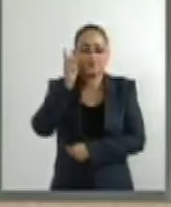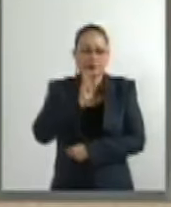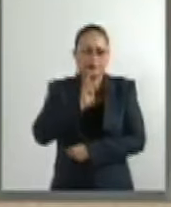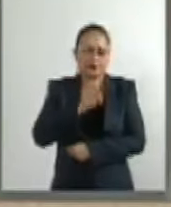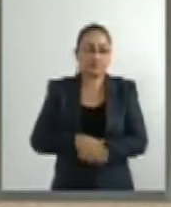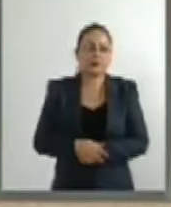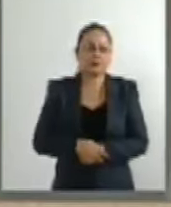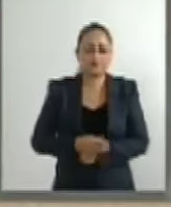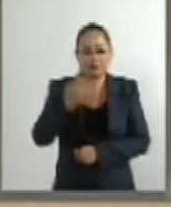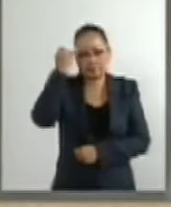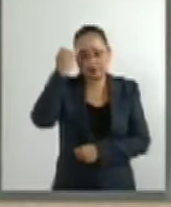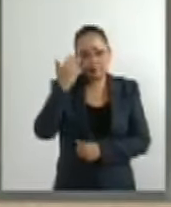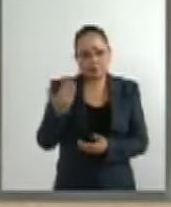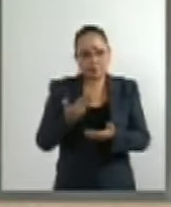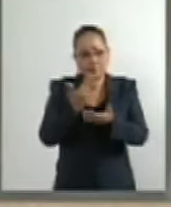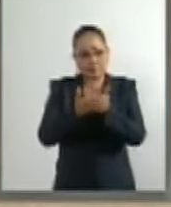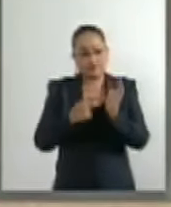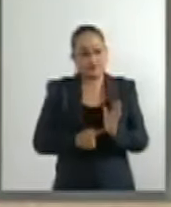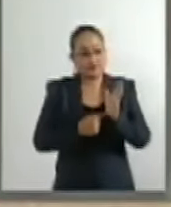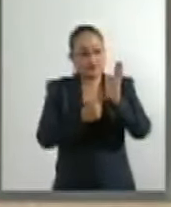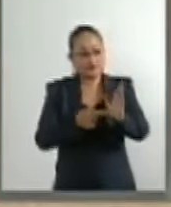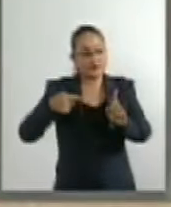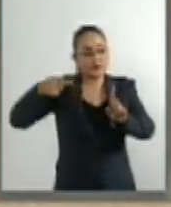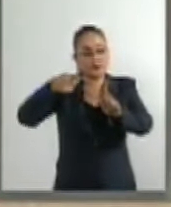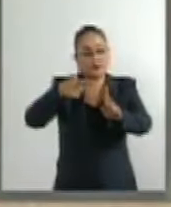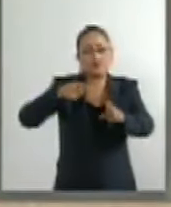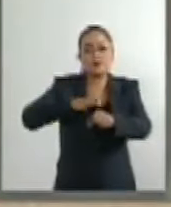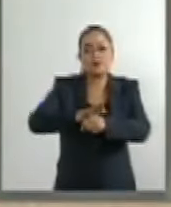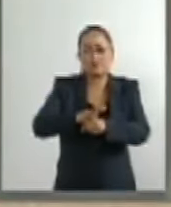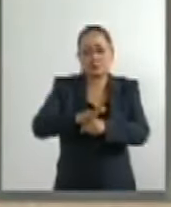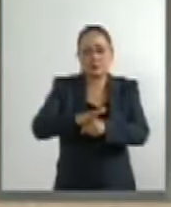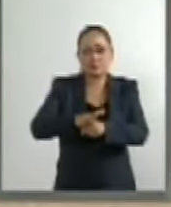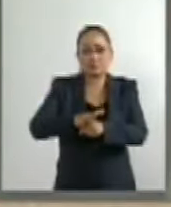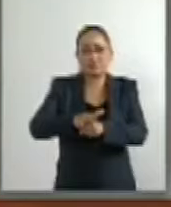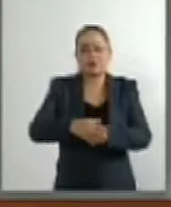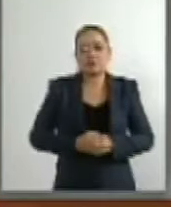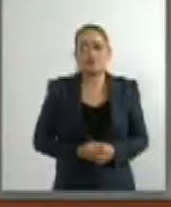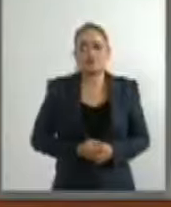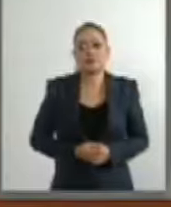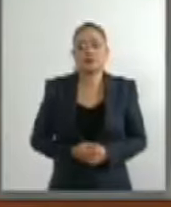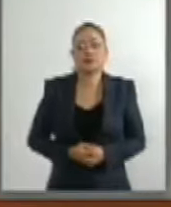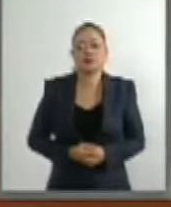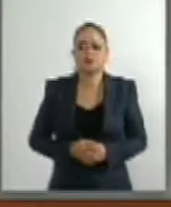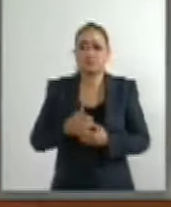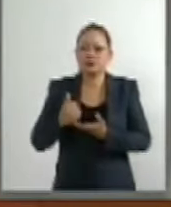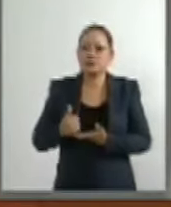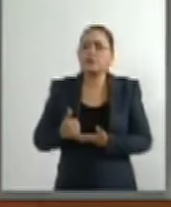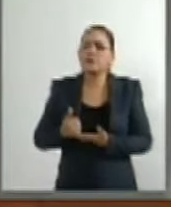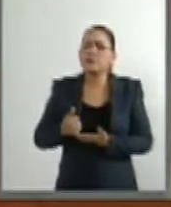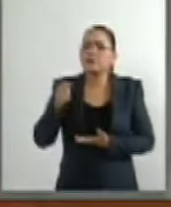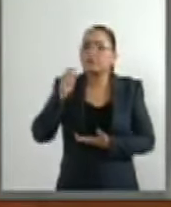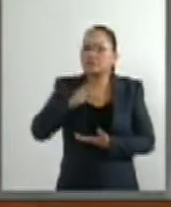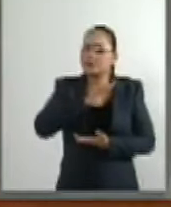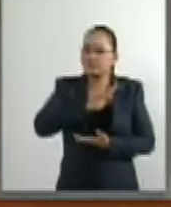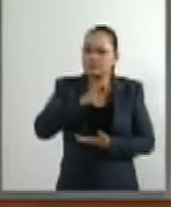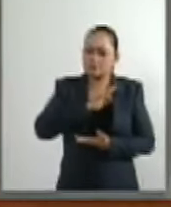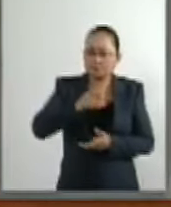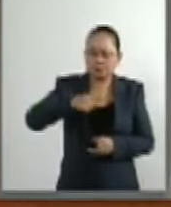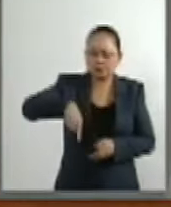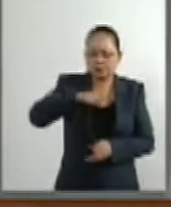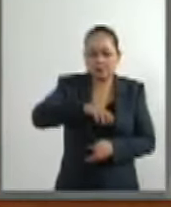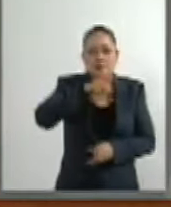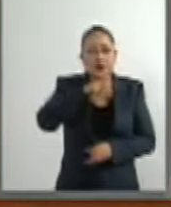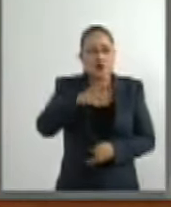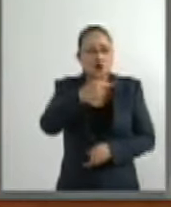la presente iniciativa tiene como fin principal contribuir a mejorar la